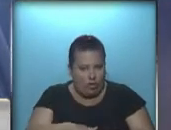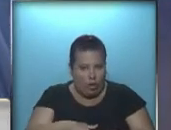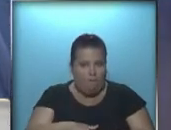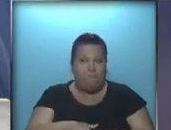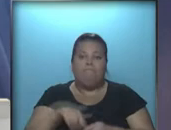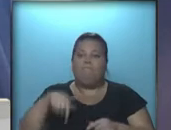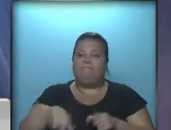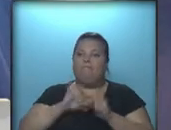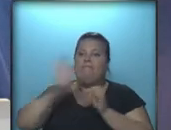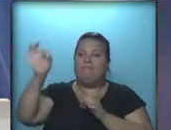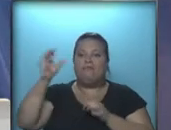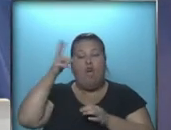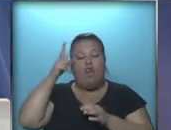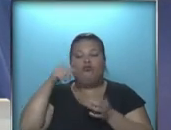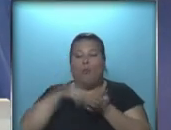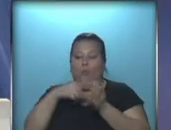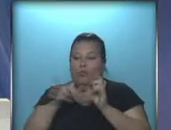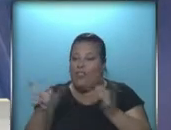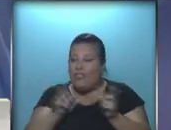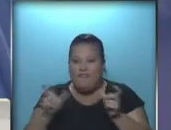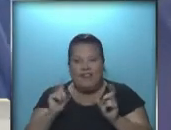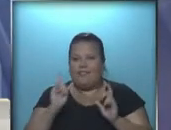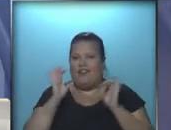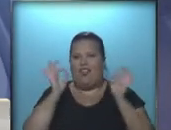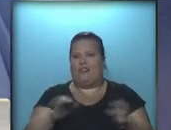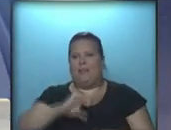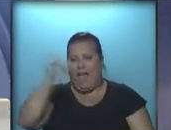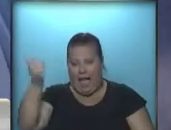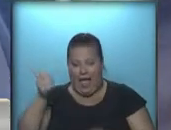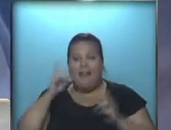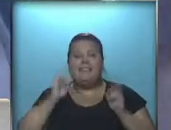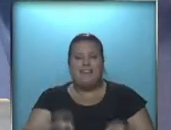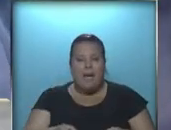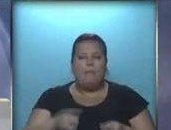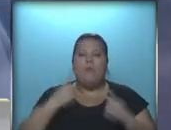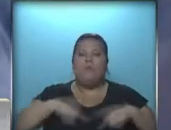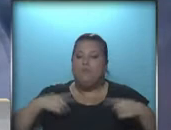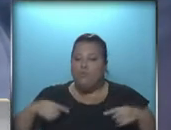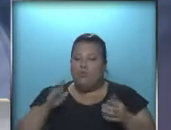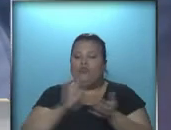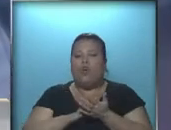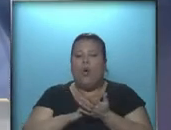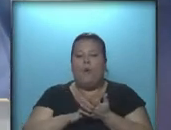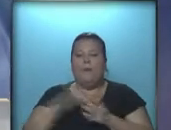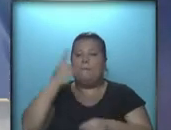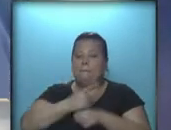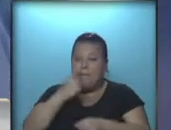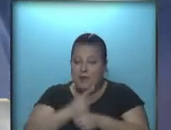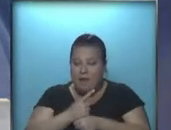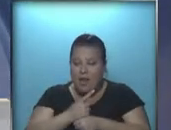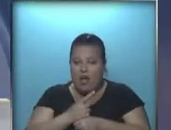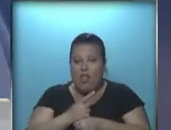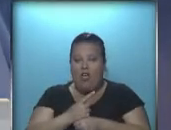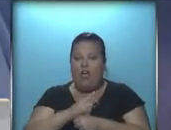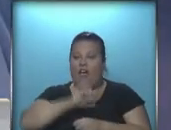Esta distancia de 8 puntos no alcanza necesariamente para ganar y además ha habido muchos casos donde aquel que salió primero en